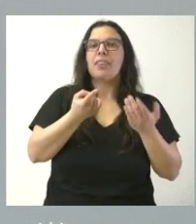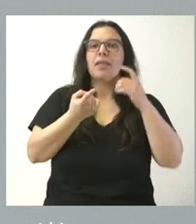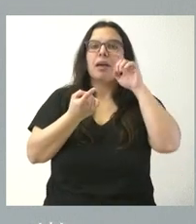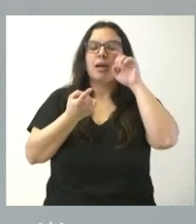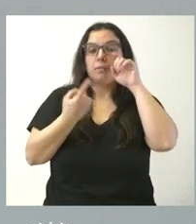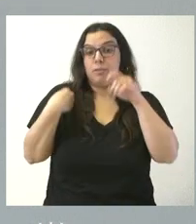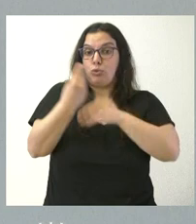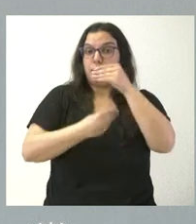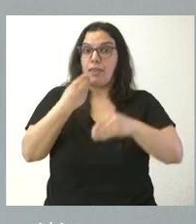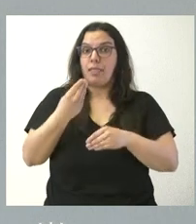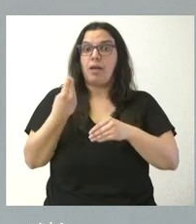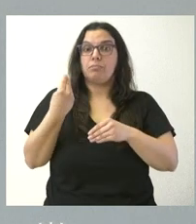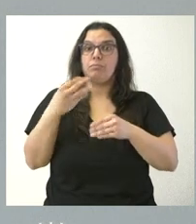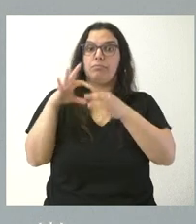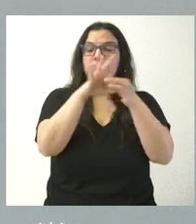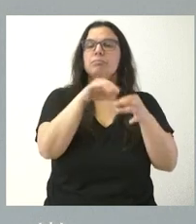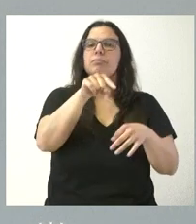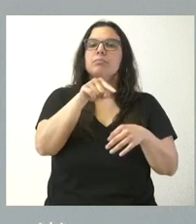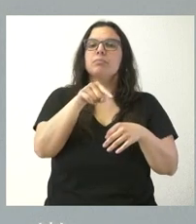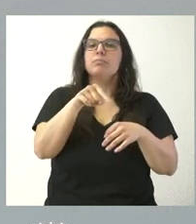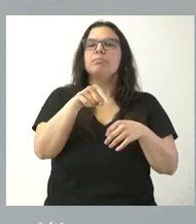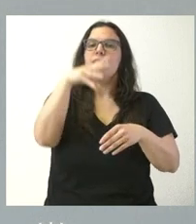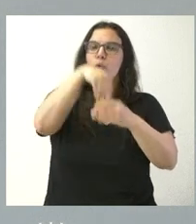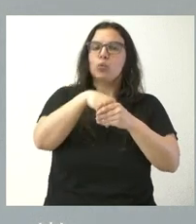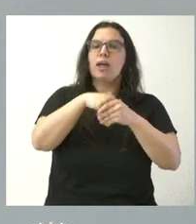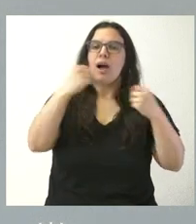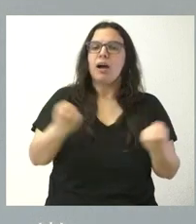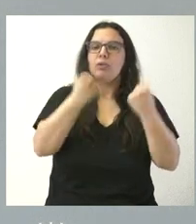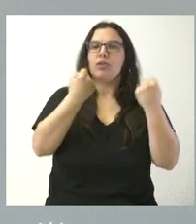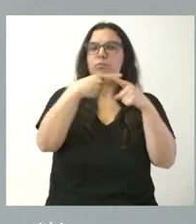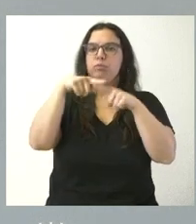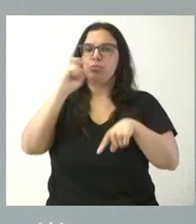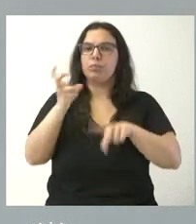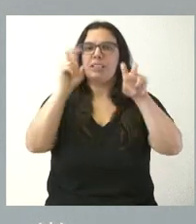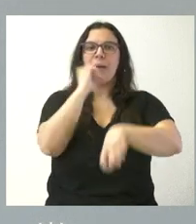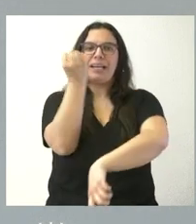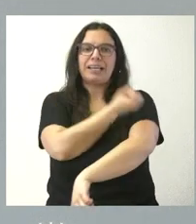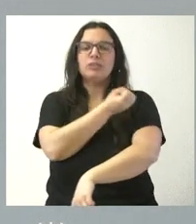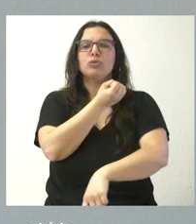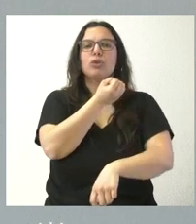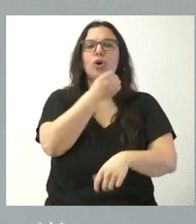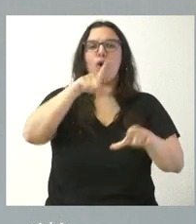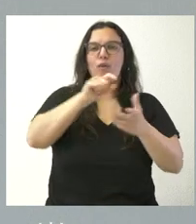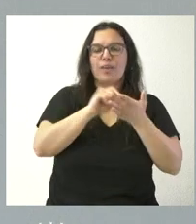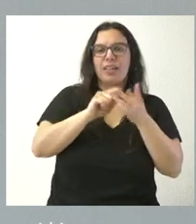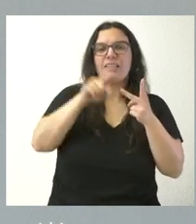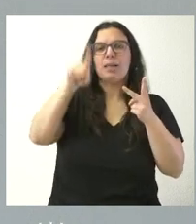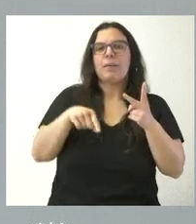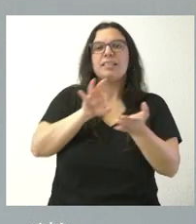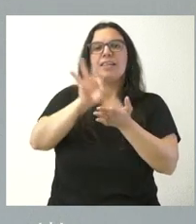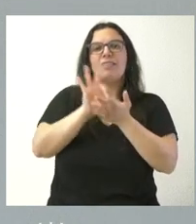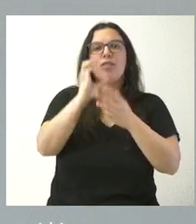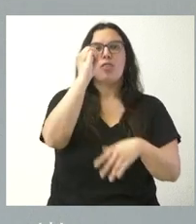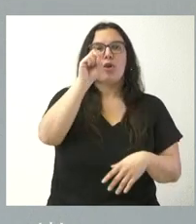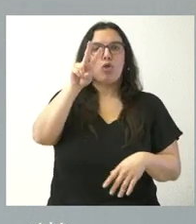conforme a estas iniciativas diversas actuaciones de las oficinas en materia de registros, del Servicio 012 de Información al